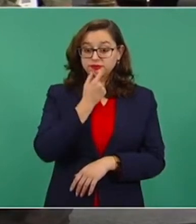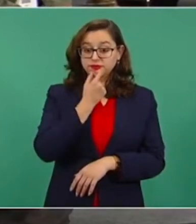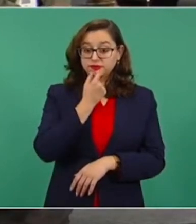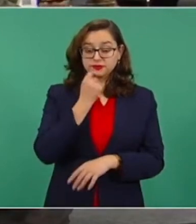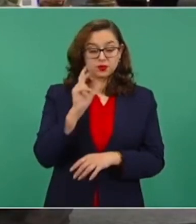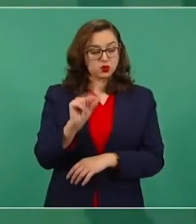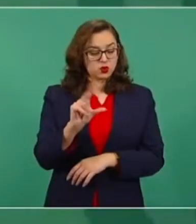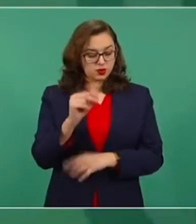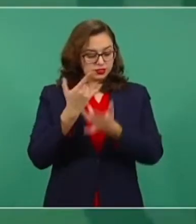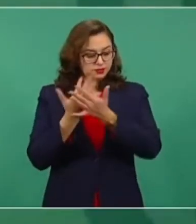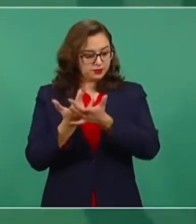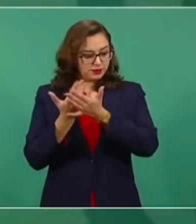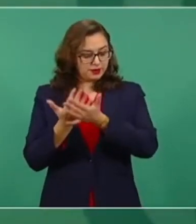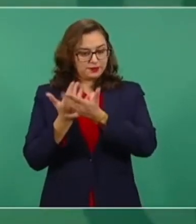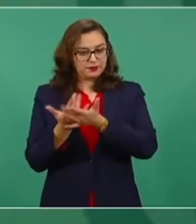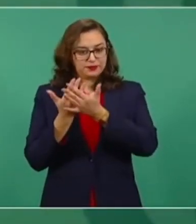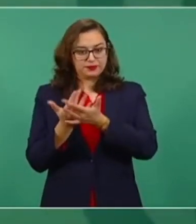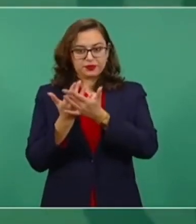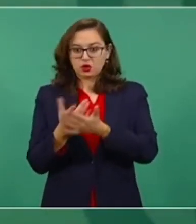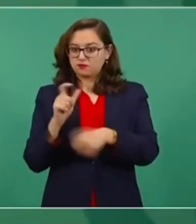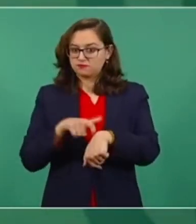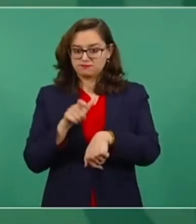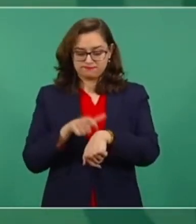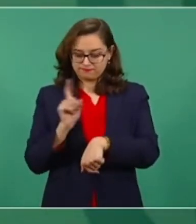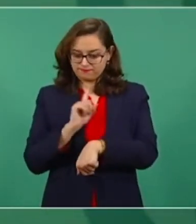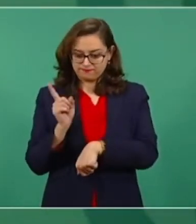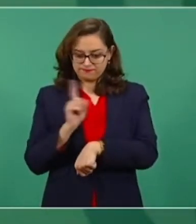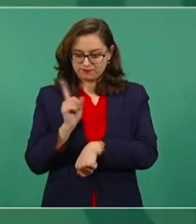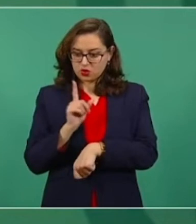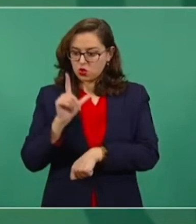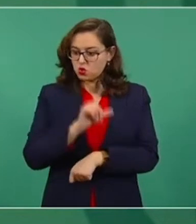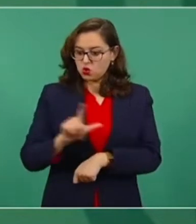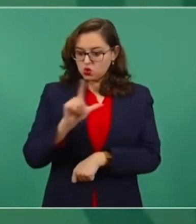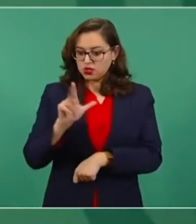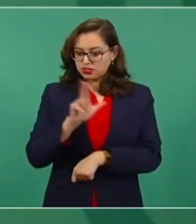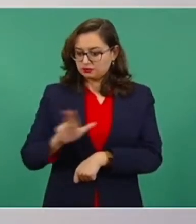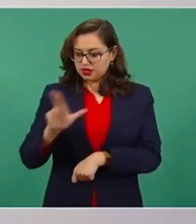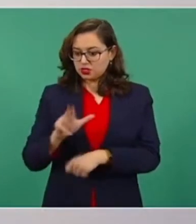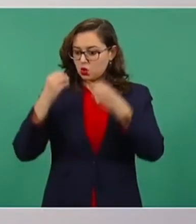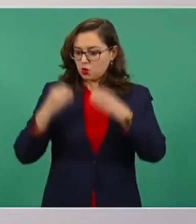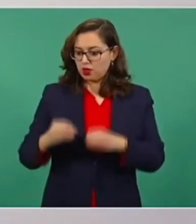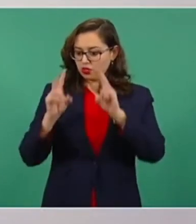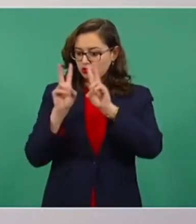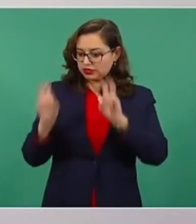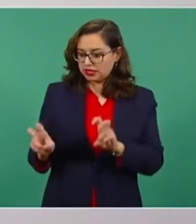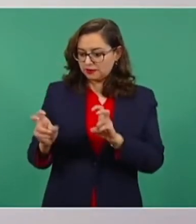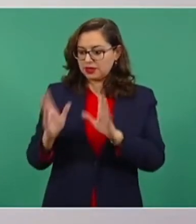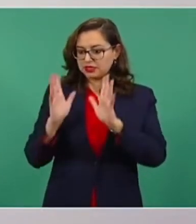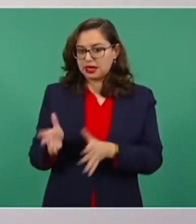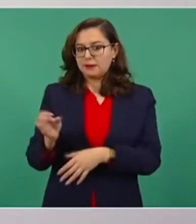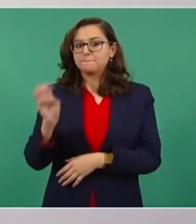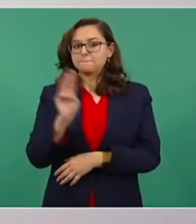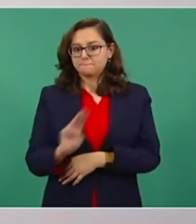No, no nos da tiempo, tenemos lunes, martes, ya cumplimos, comprometimos